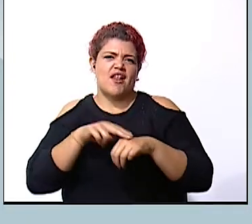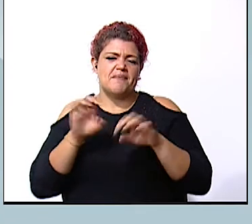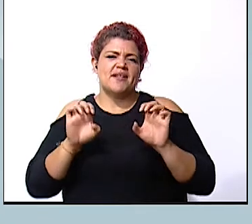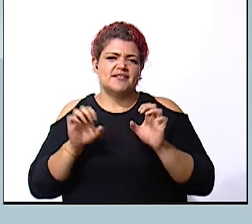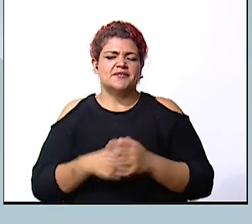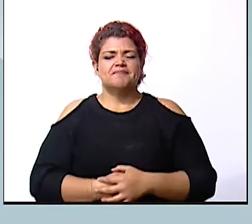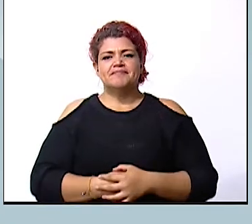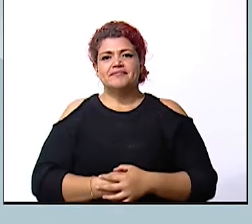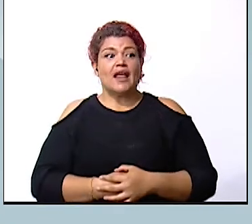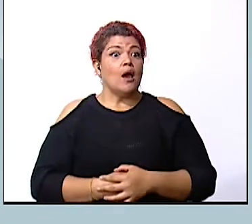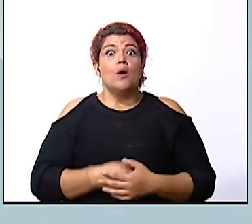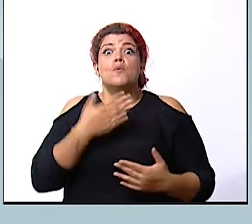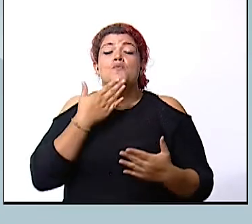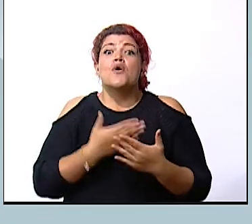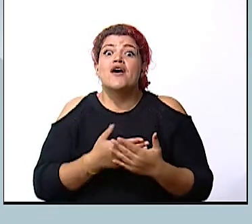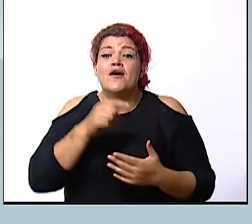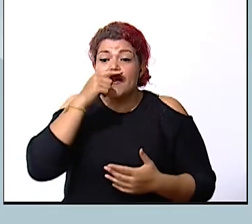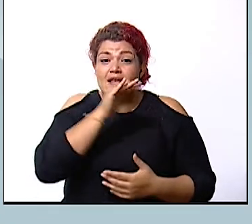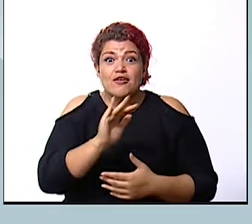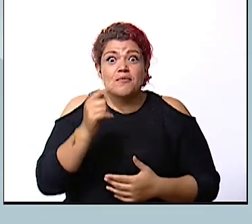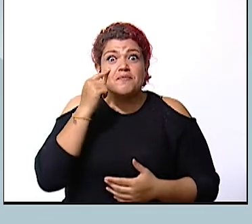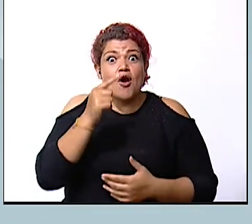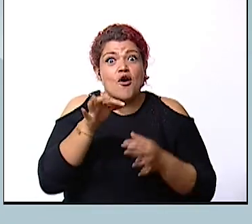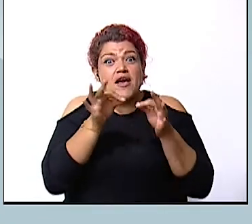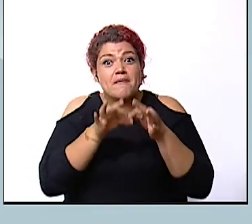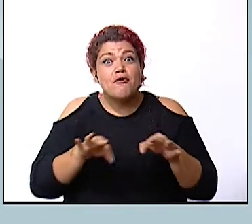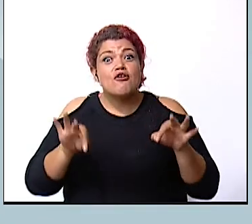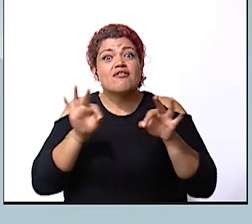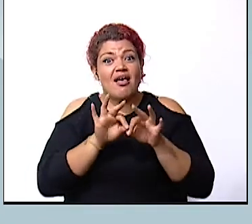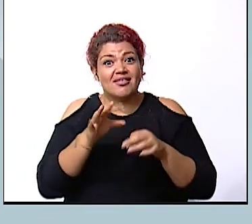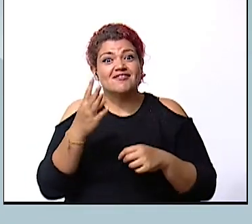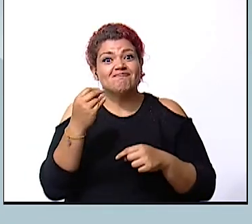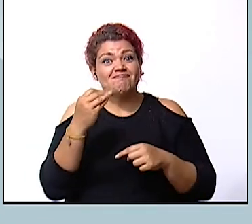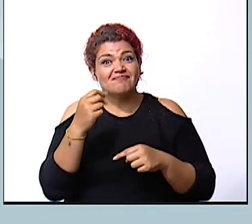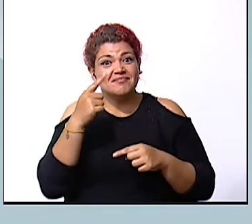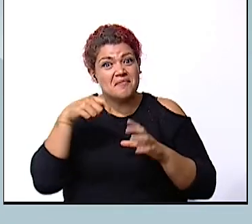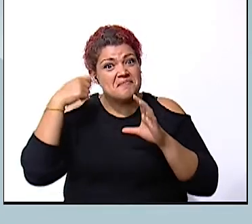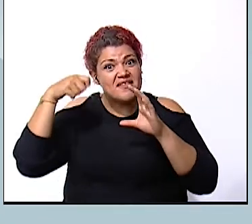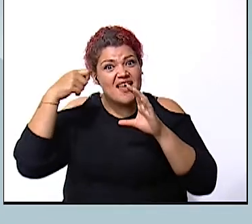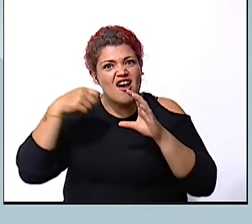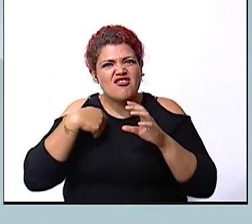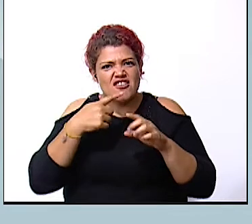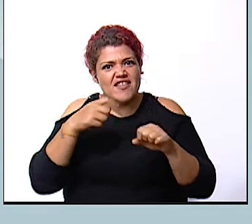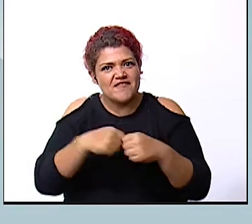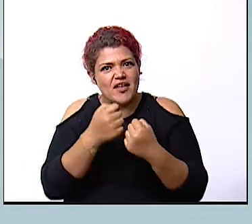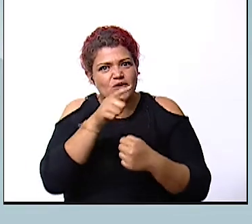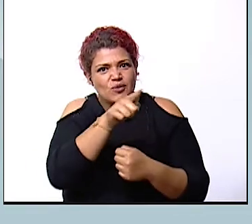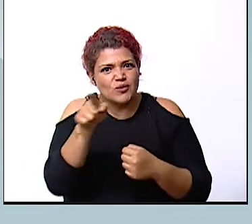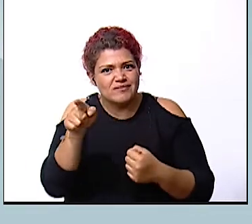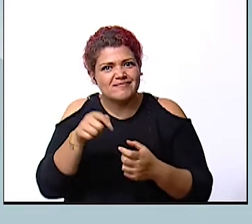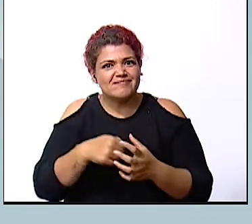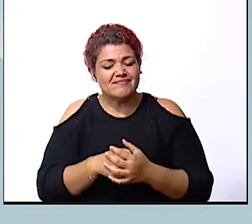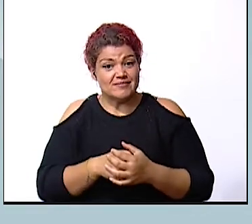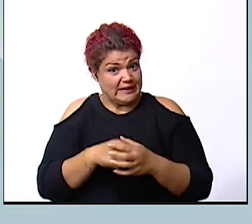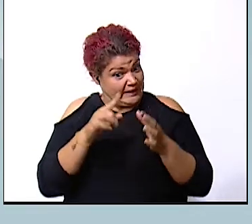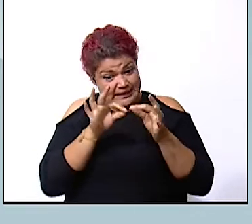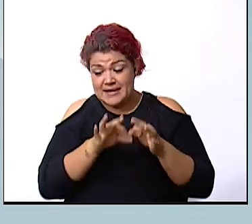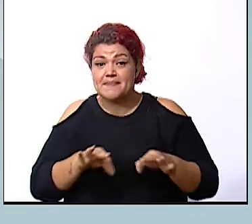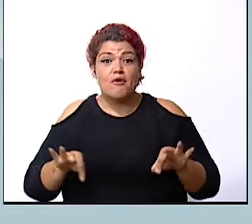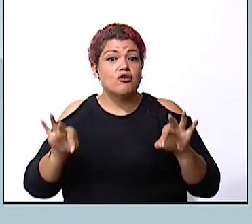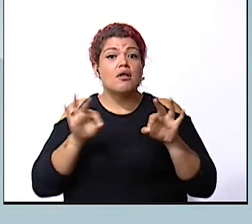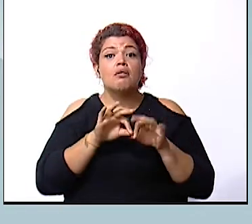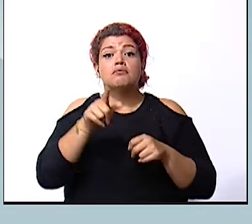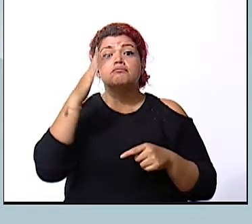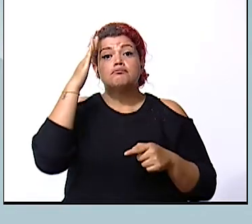bueno niños y niñas vieron que importante lo que nos habla el vídeo y del reto que yo les deje a ustedes es importante